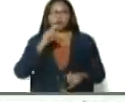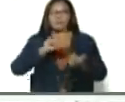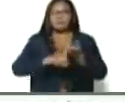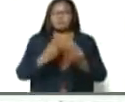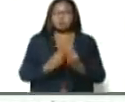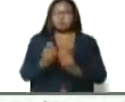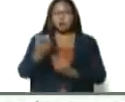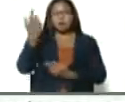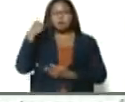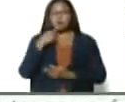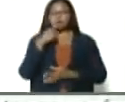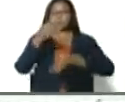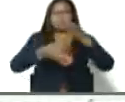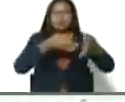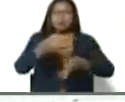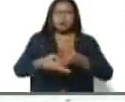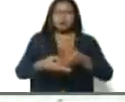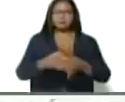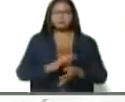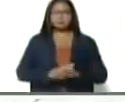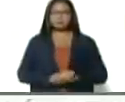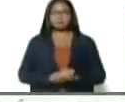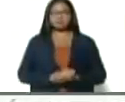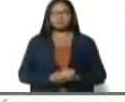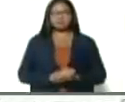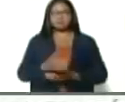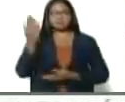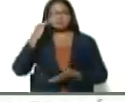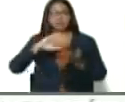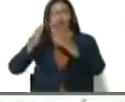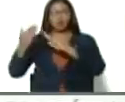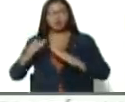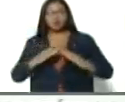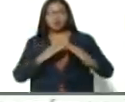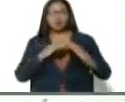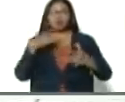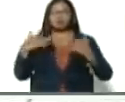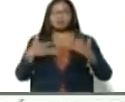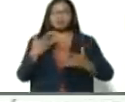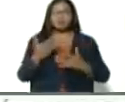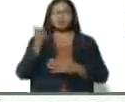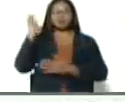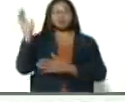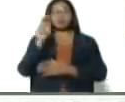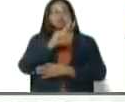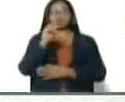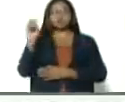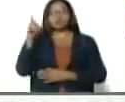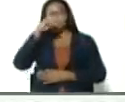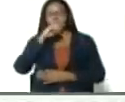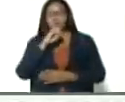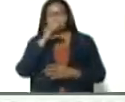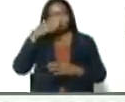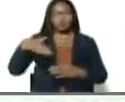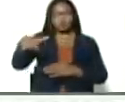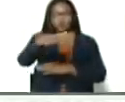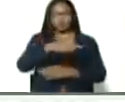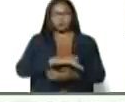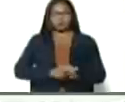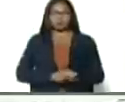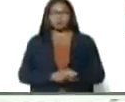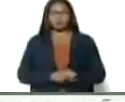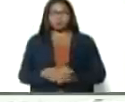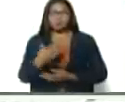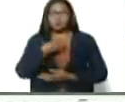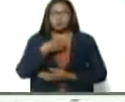decía yo ayer, en el acto de las comunas, del Congreso Bicentenario de los Pueblos, de las comunas. No te